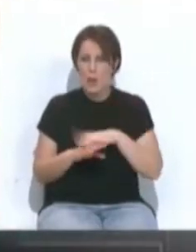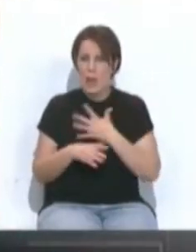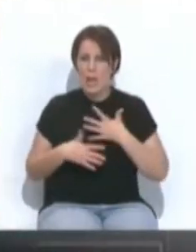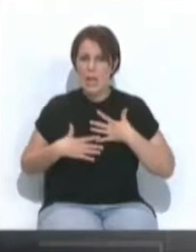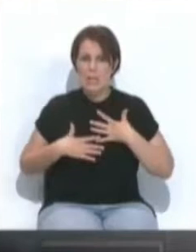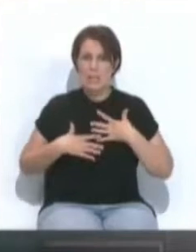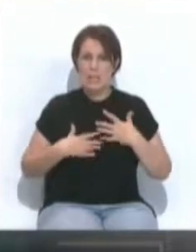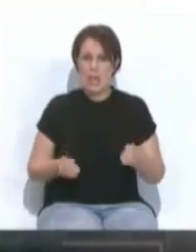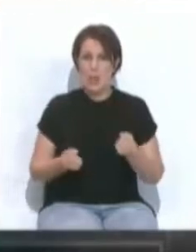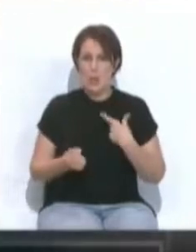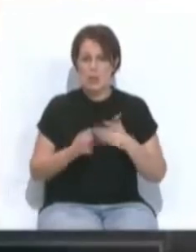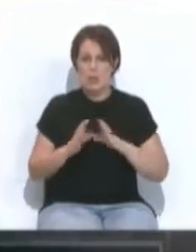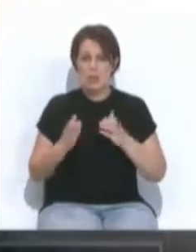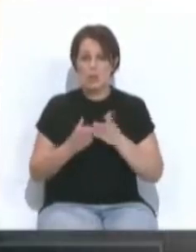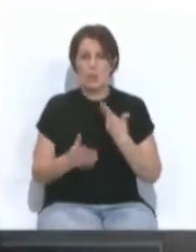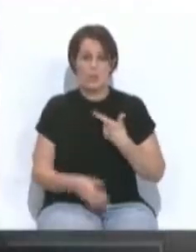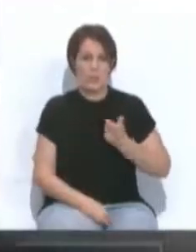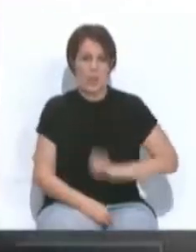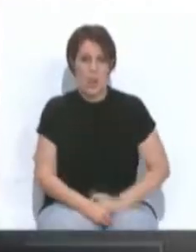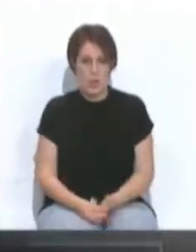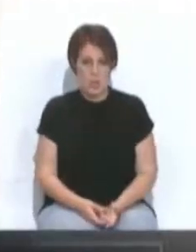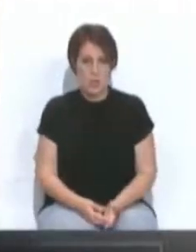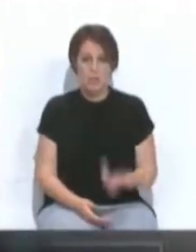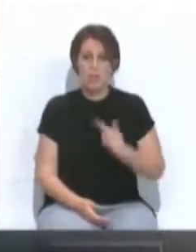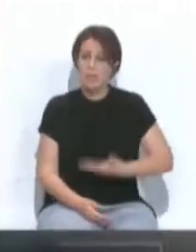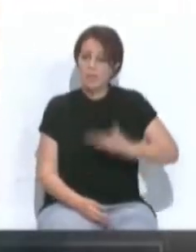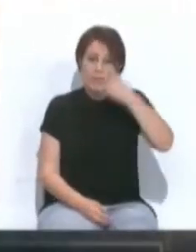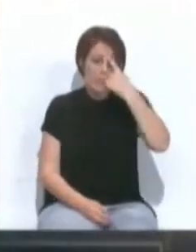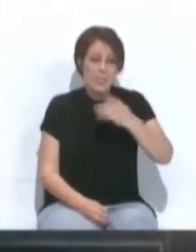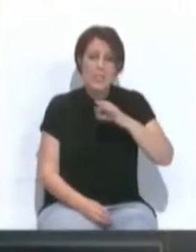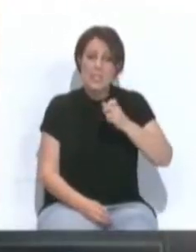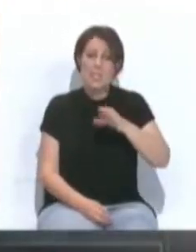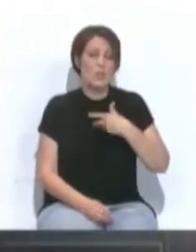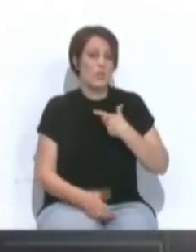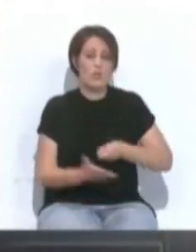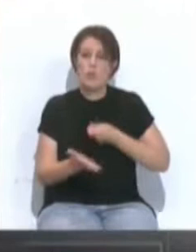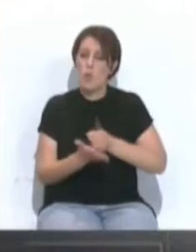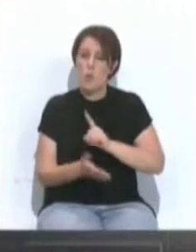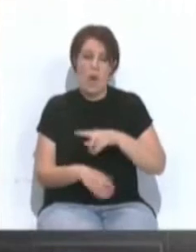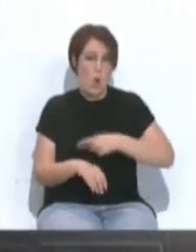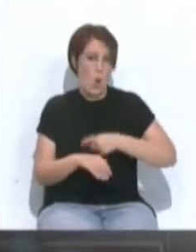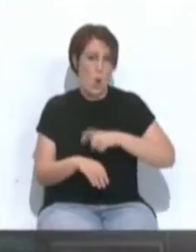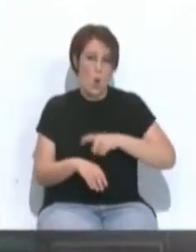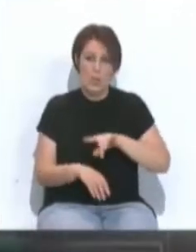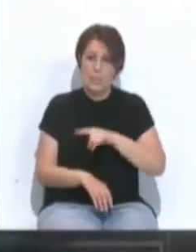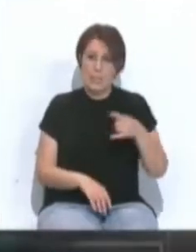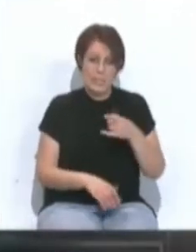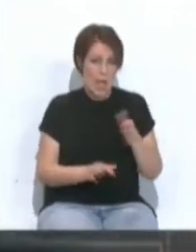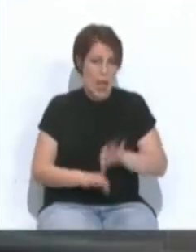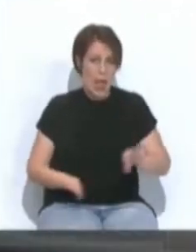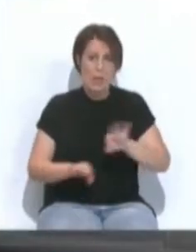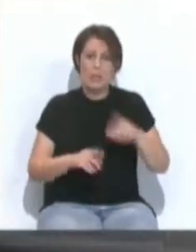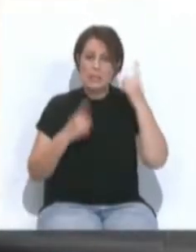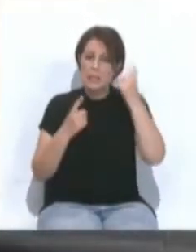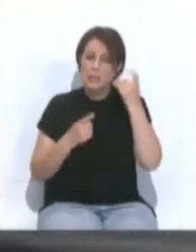salud de este colectivo profesional. Es importante recordar que el SAS no paga horas extraordinarias y que todo ese sobreesfuerzo